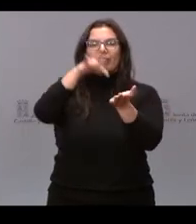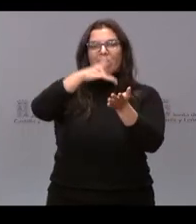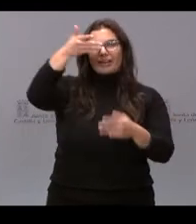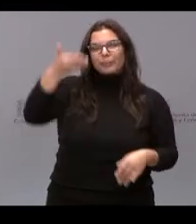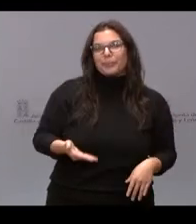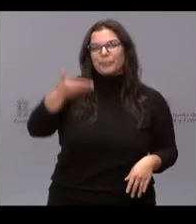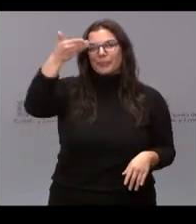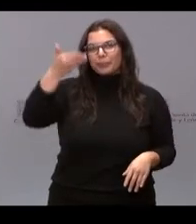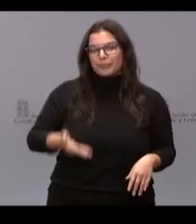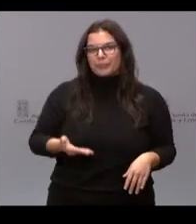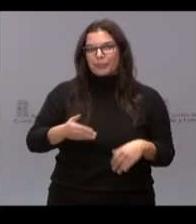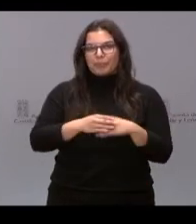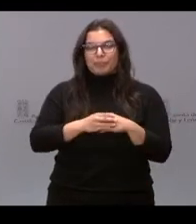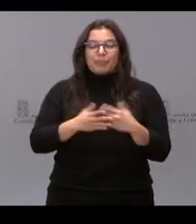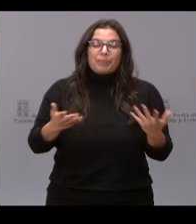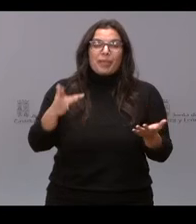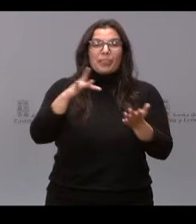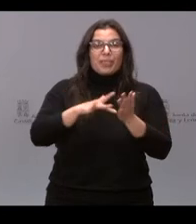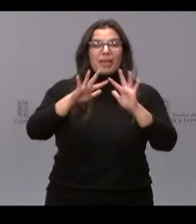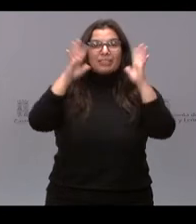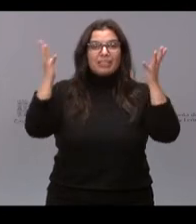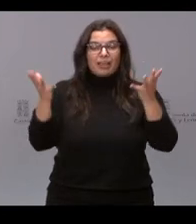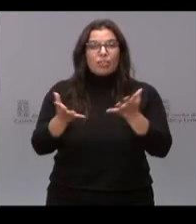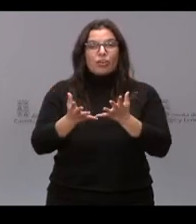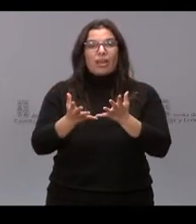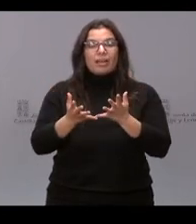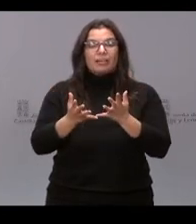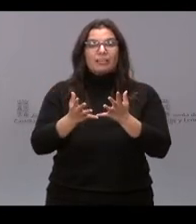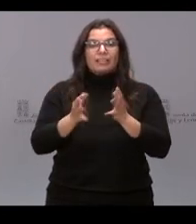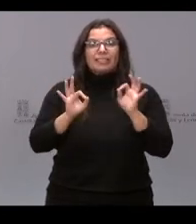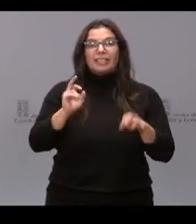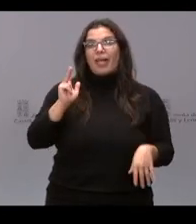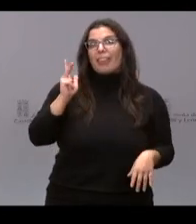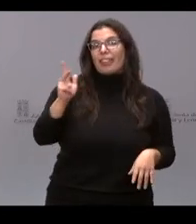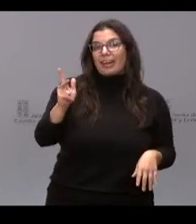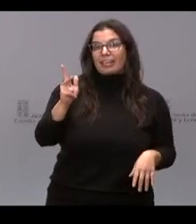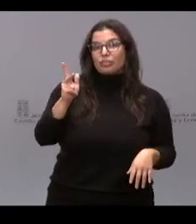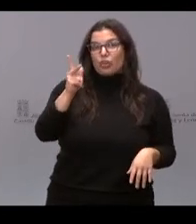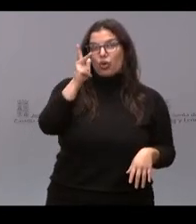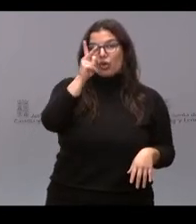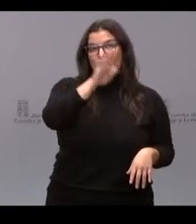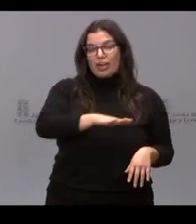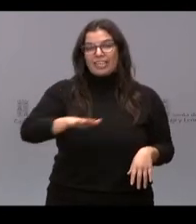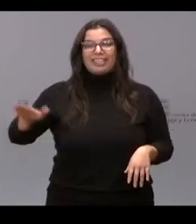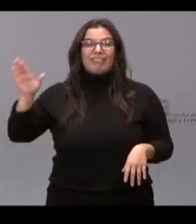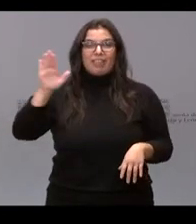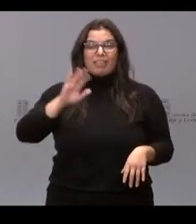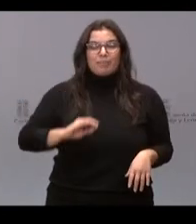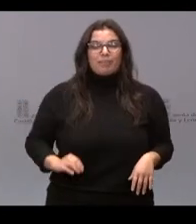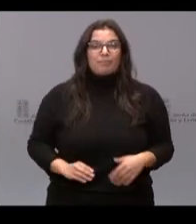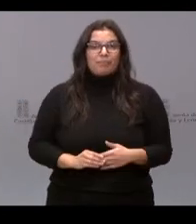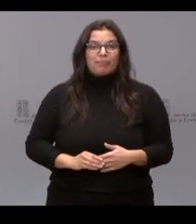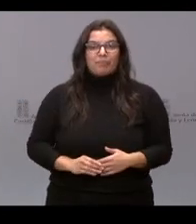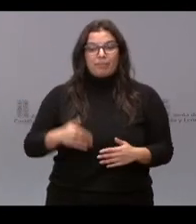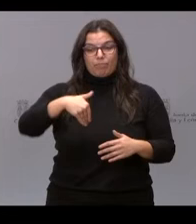Día Internacional de los Derechos del Niño y de la Infancia, el día